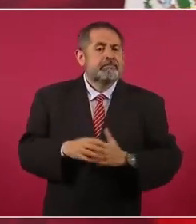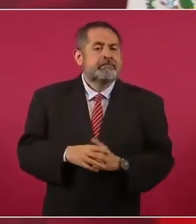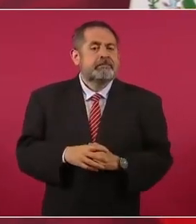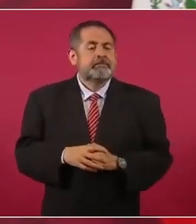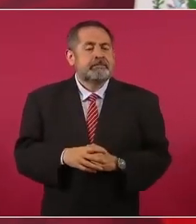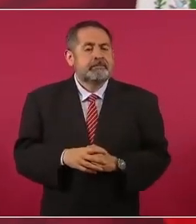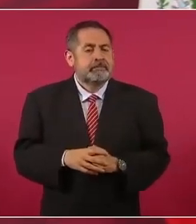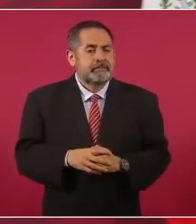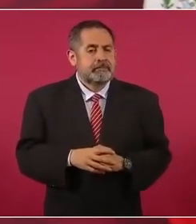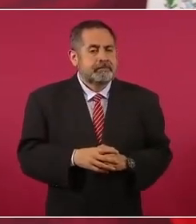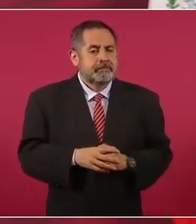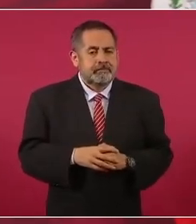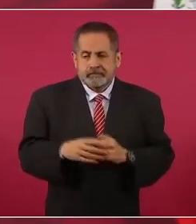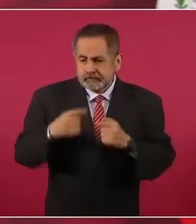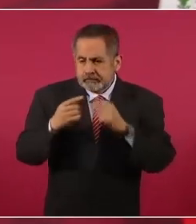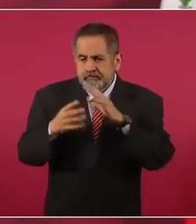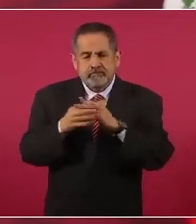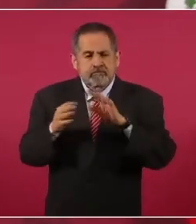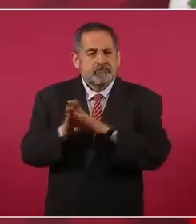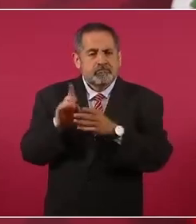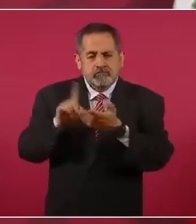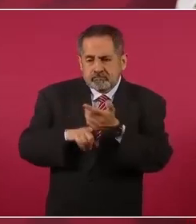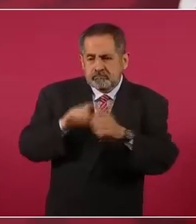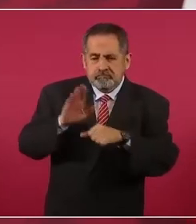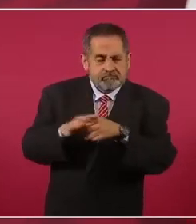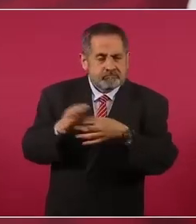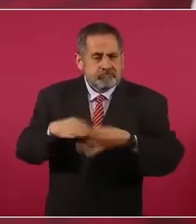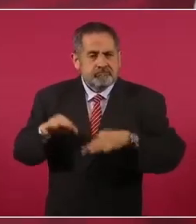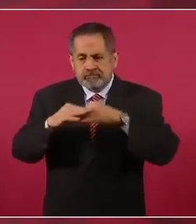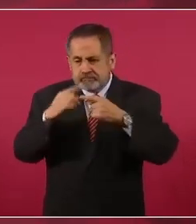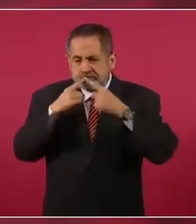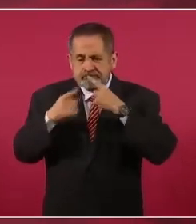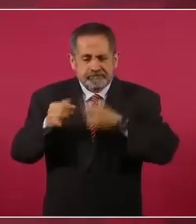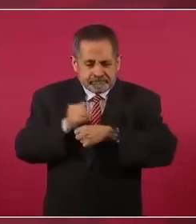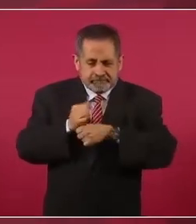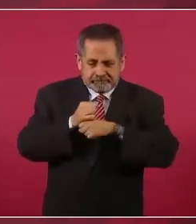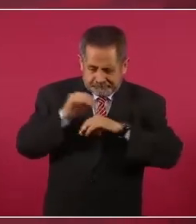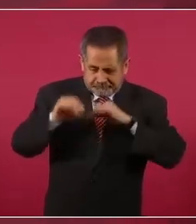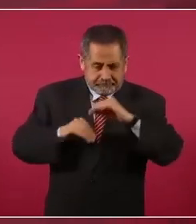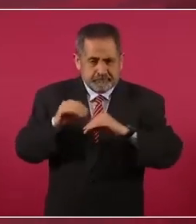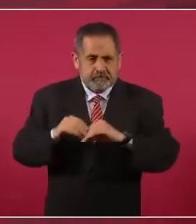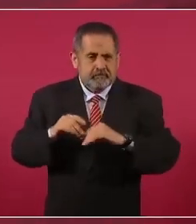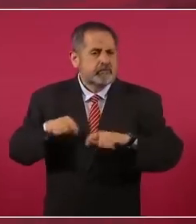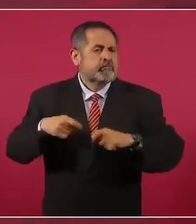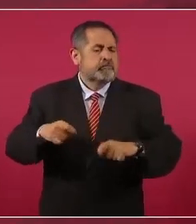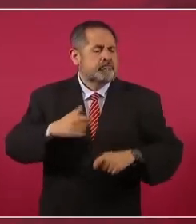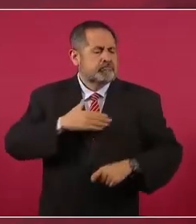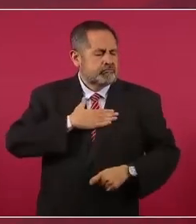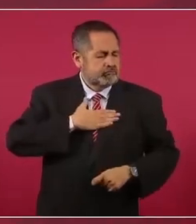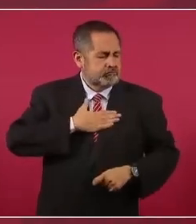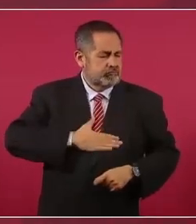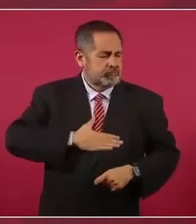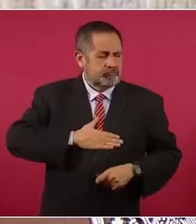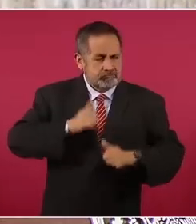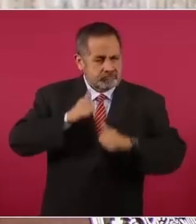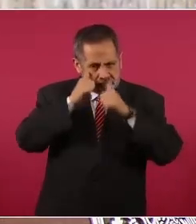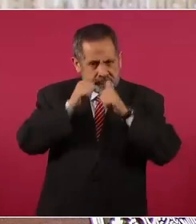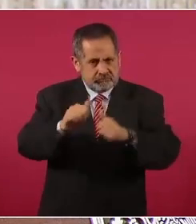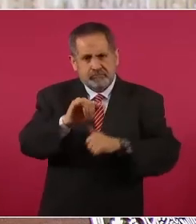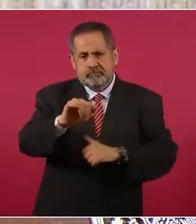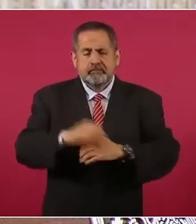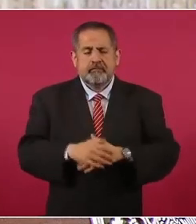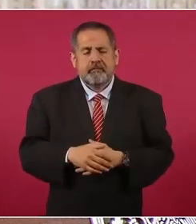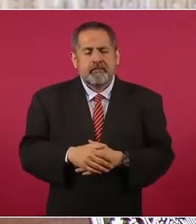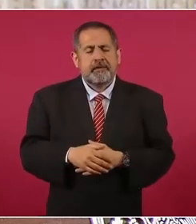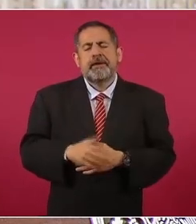consolidando, fortaleciendo esta investigación y se va a hacer justicia. Lo que sucede,